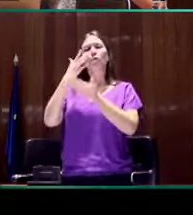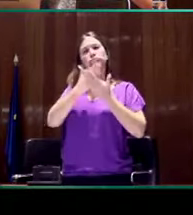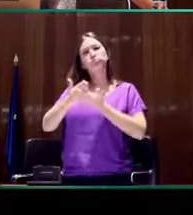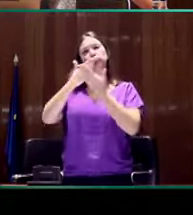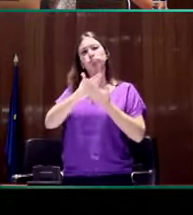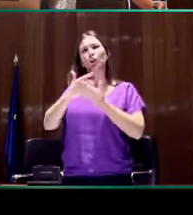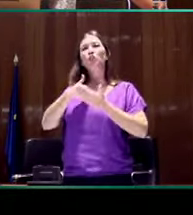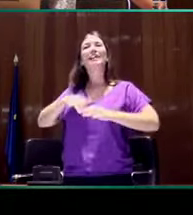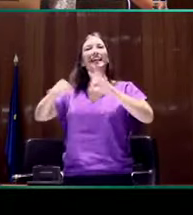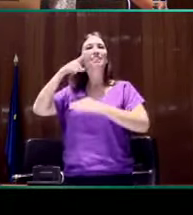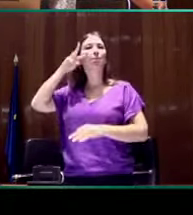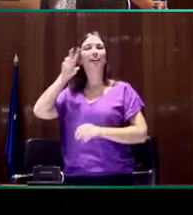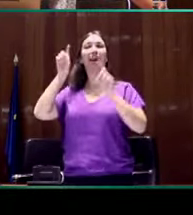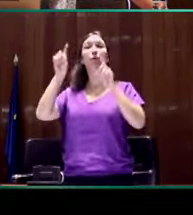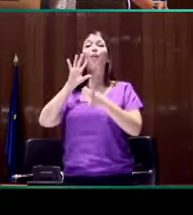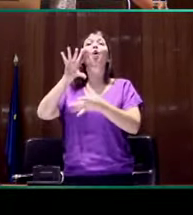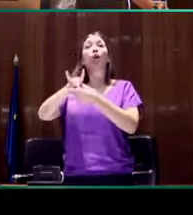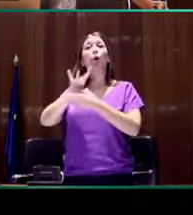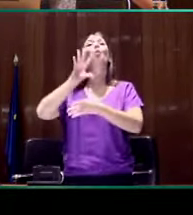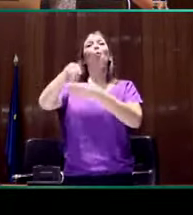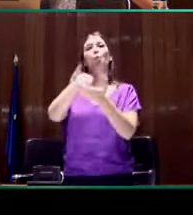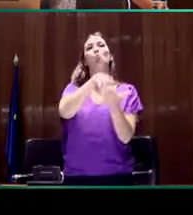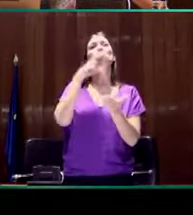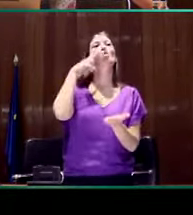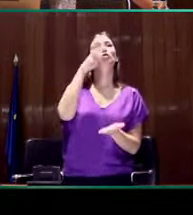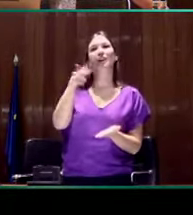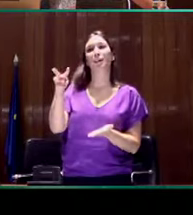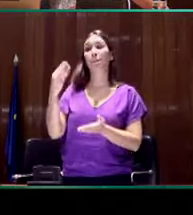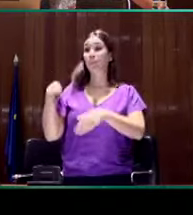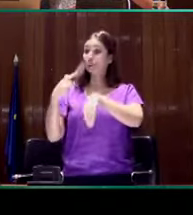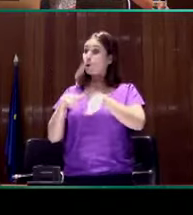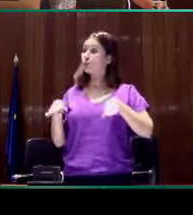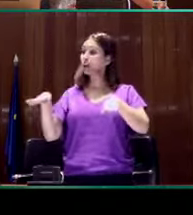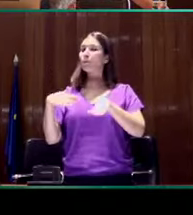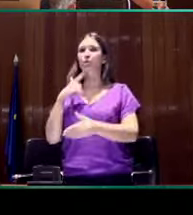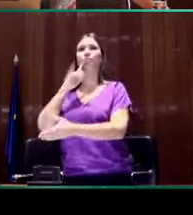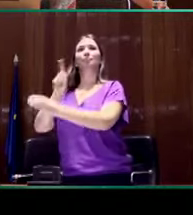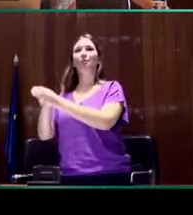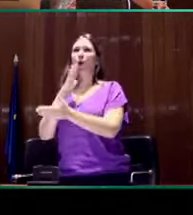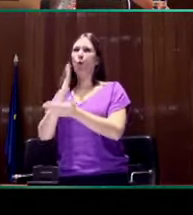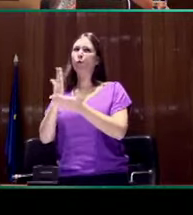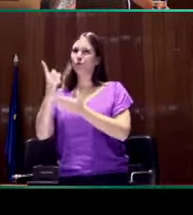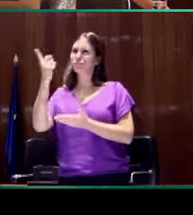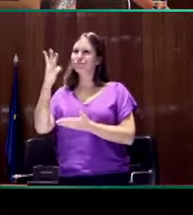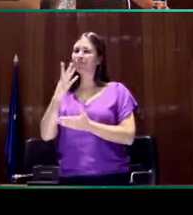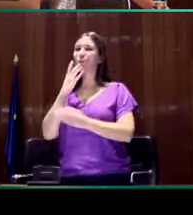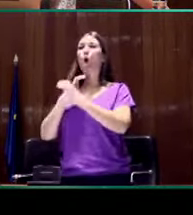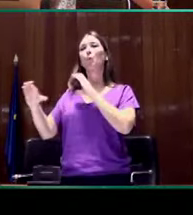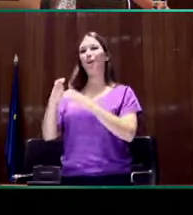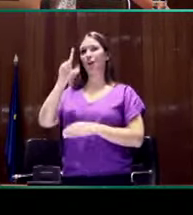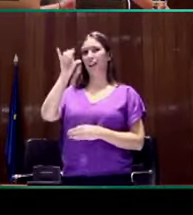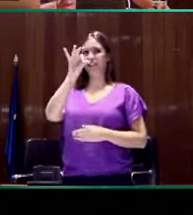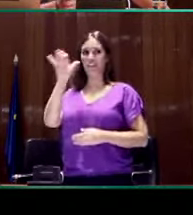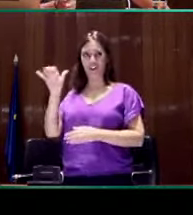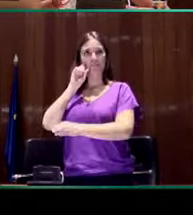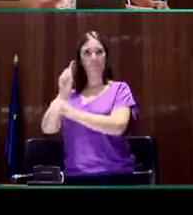museología me especialicé en educación en museos y paralelamente desarrollé varios cursos de comunicación en lengua de